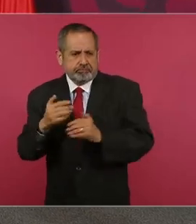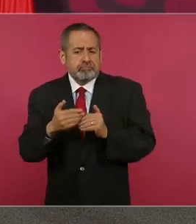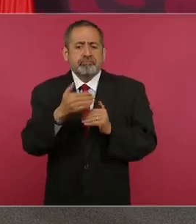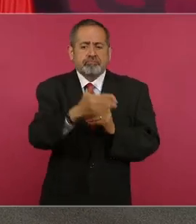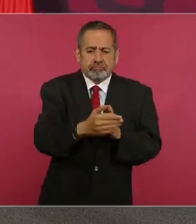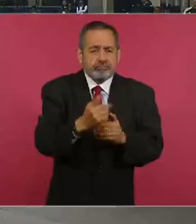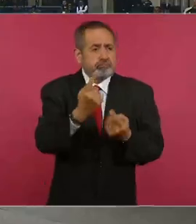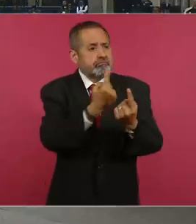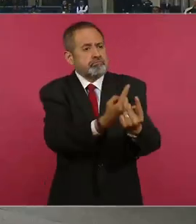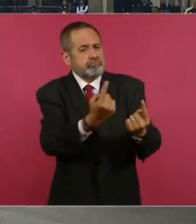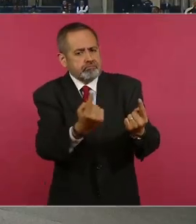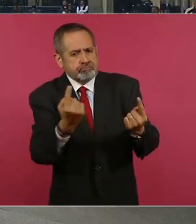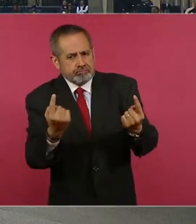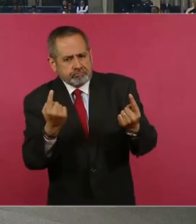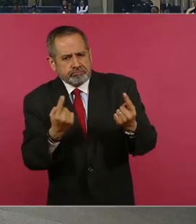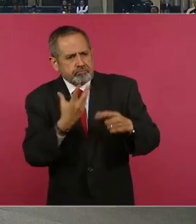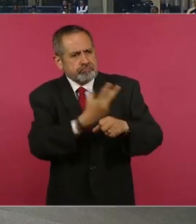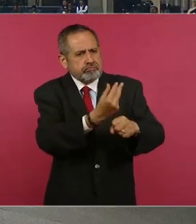Muy bien,